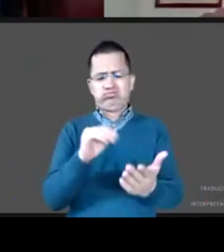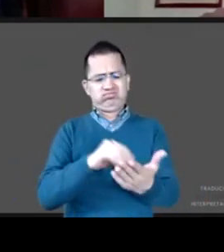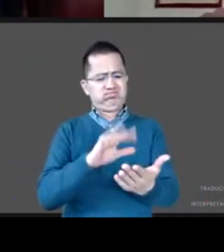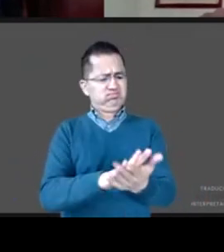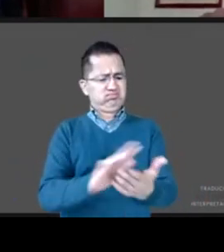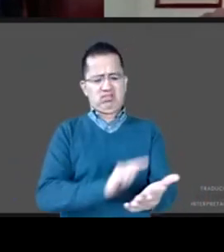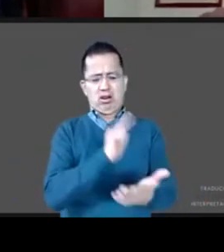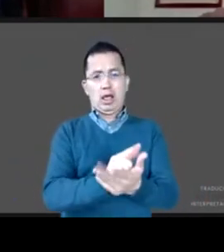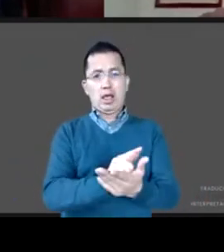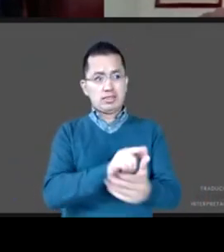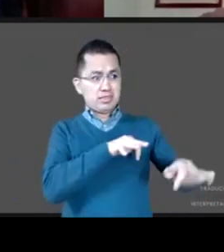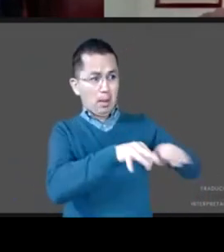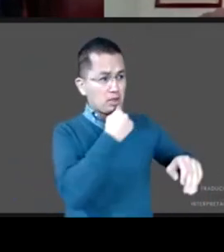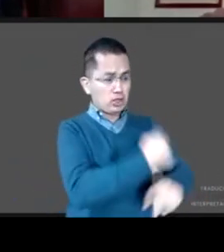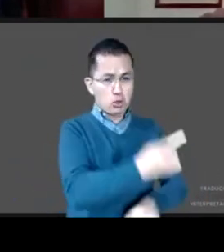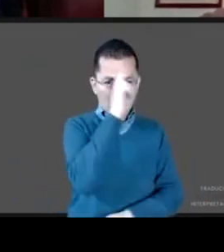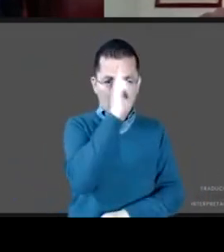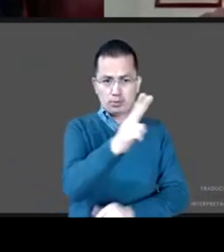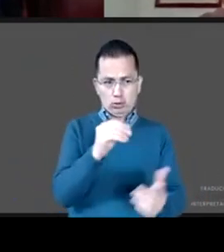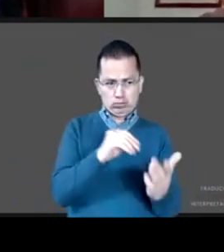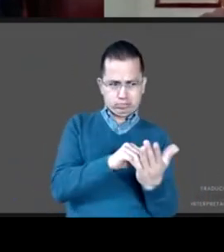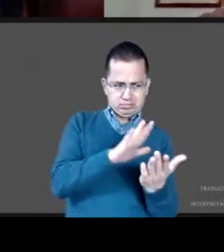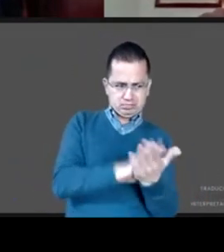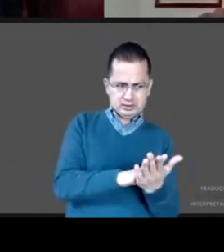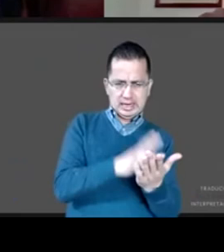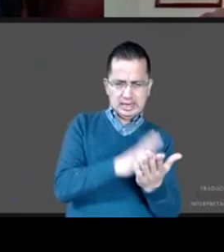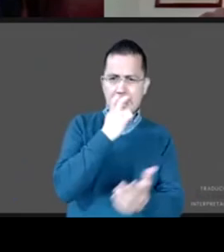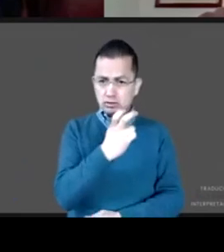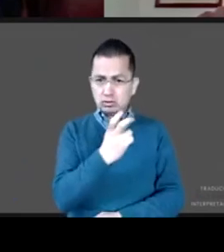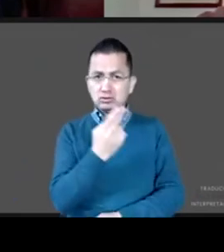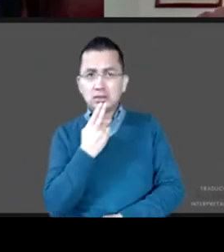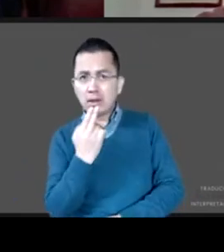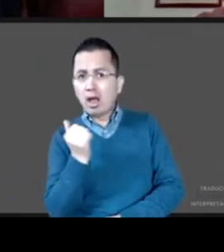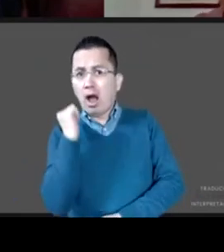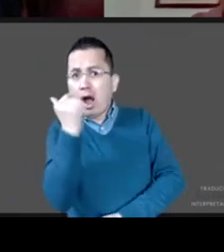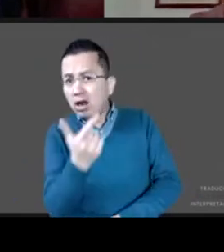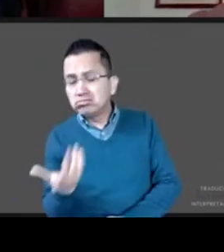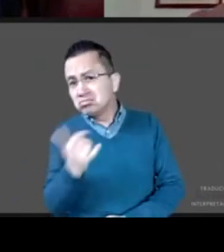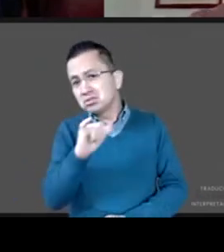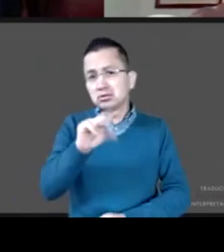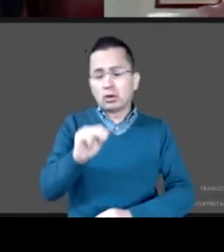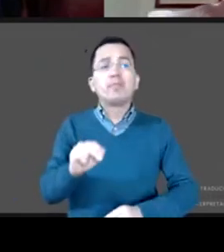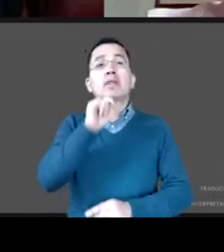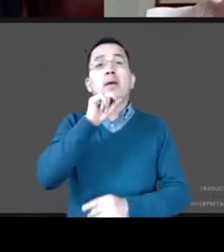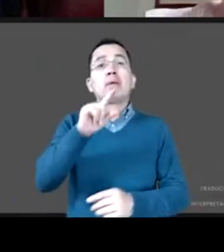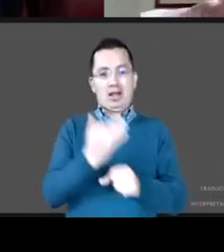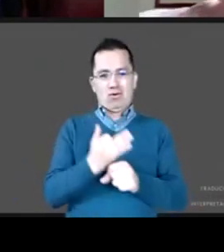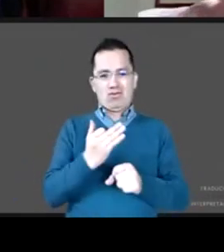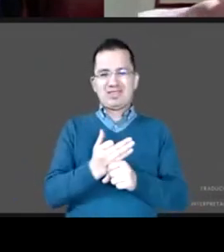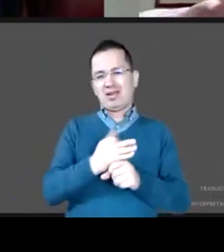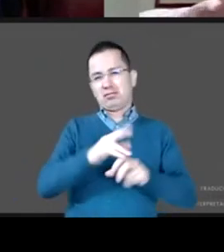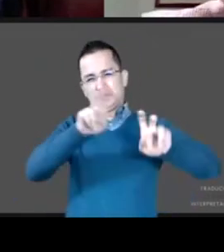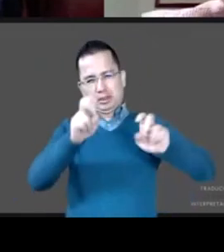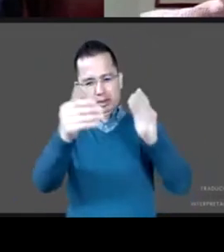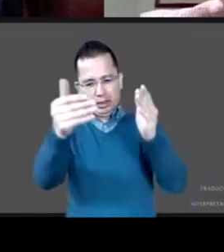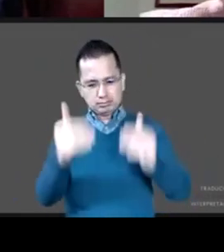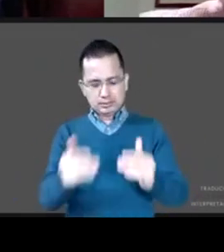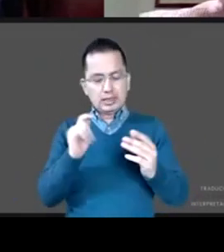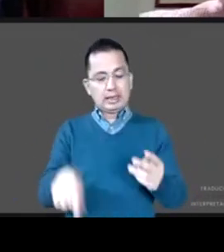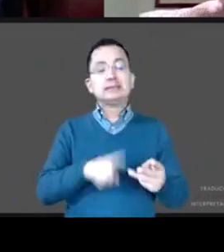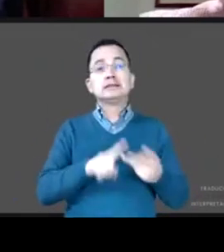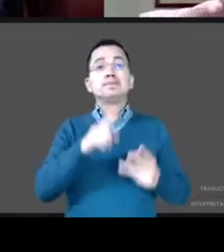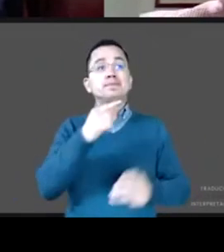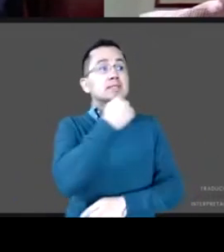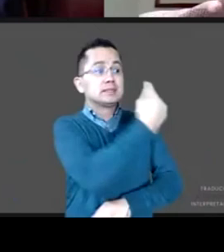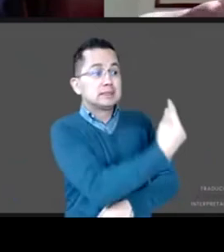algo. Y ahora estamos ya en la siguiente ronda, que tiene que ver con, pues, una variación del trabajo infantil en función de género,